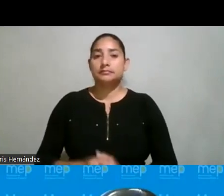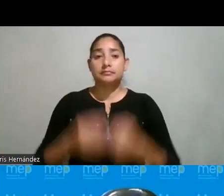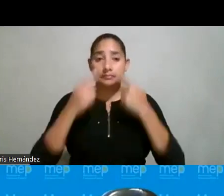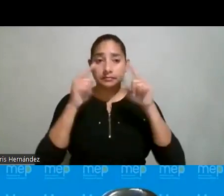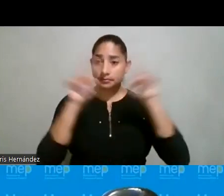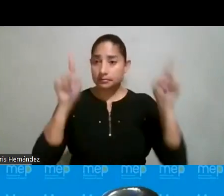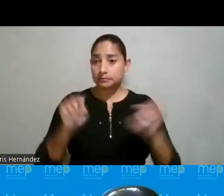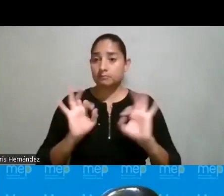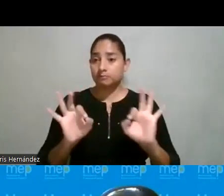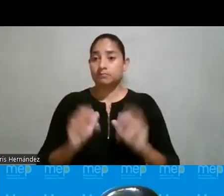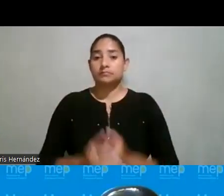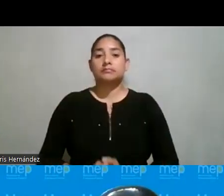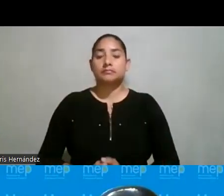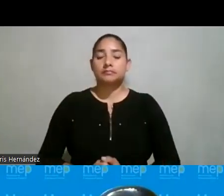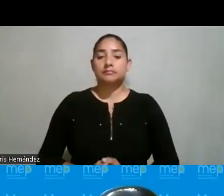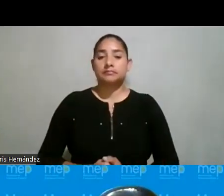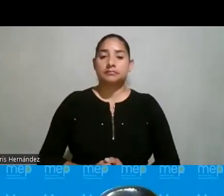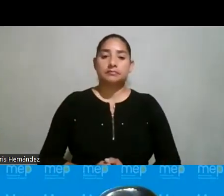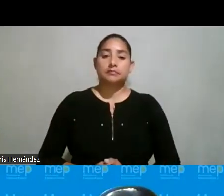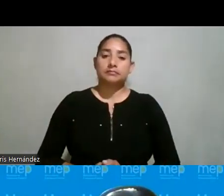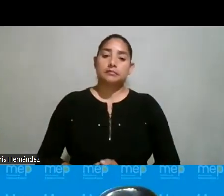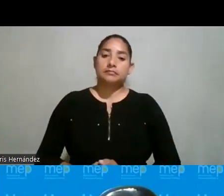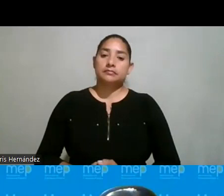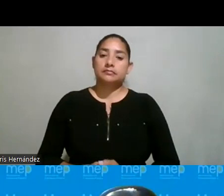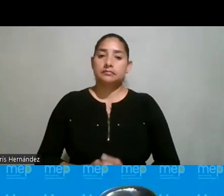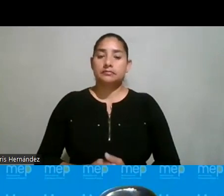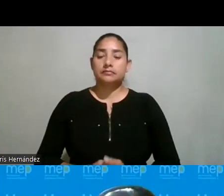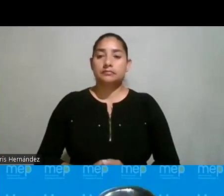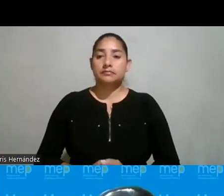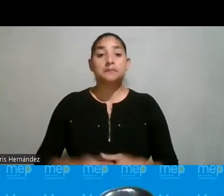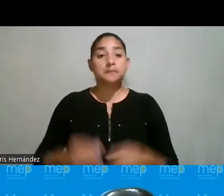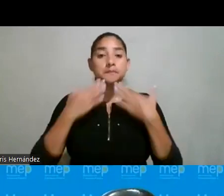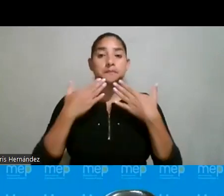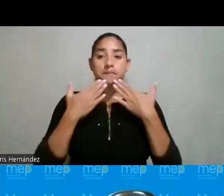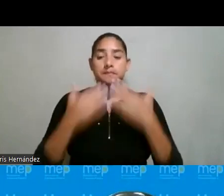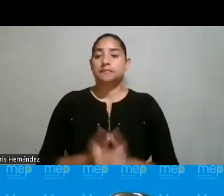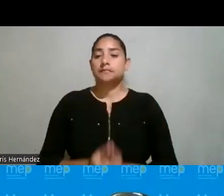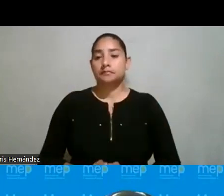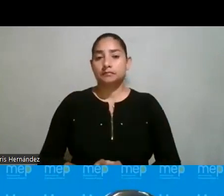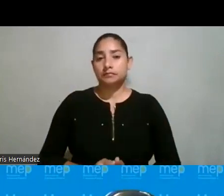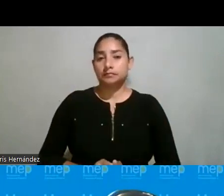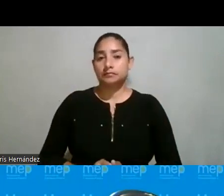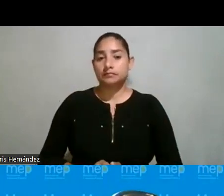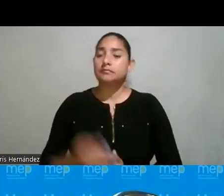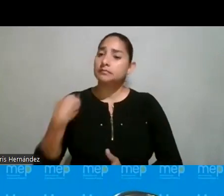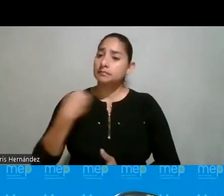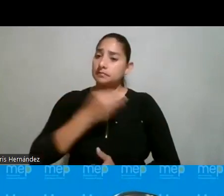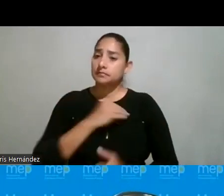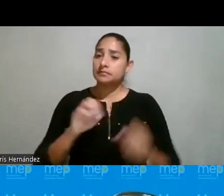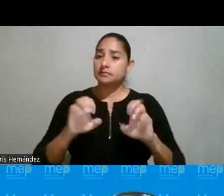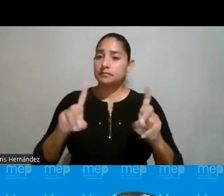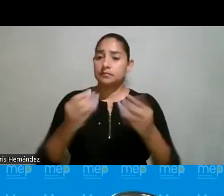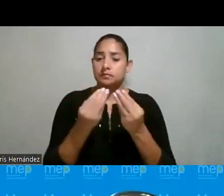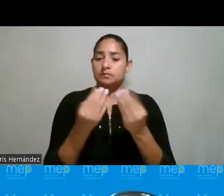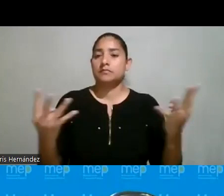observando. Sí, perfectamente. Muy bien, muchas gracias. En el Ministerio de Educación Pública,